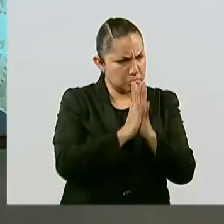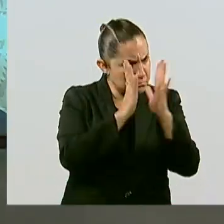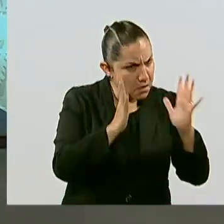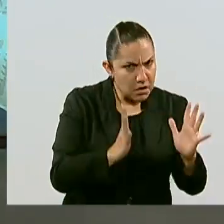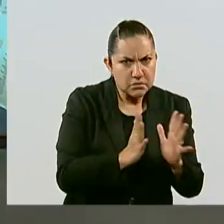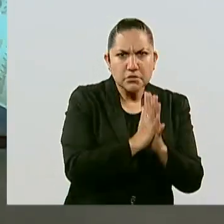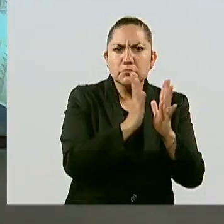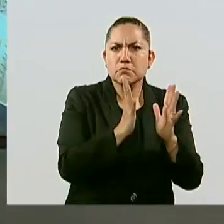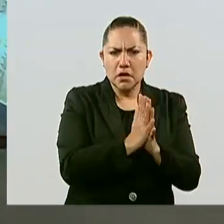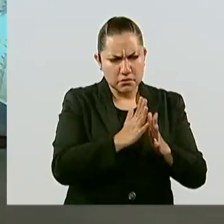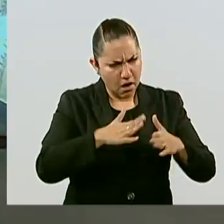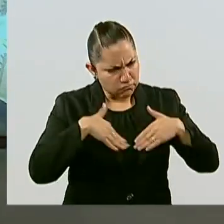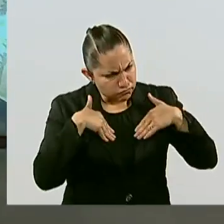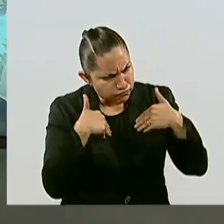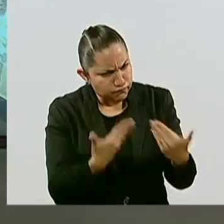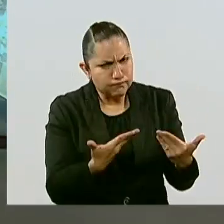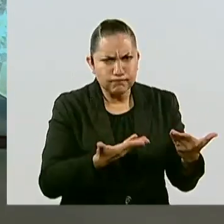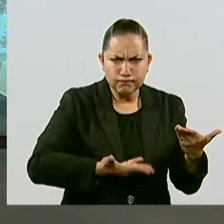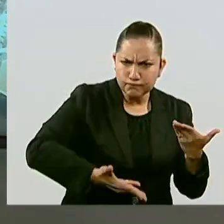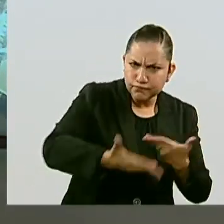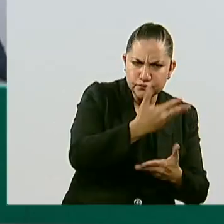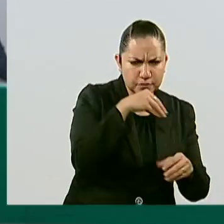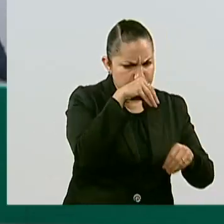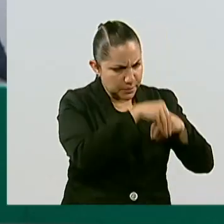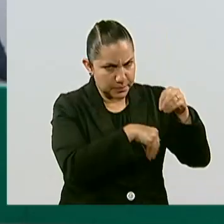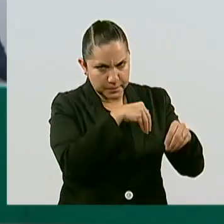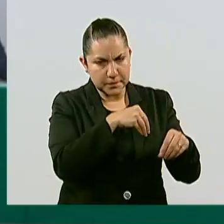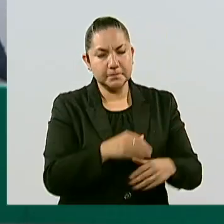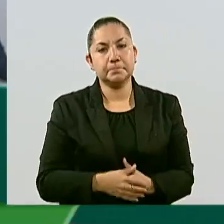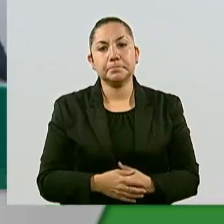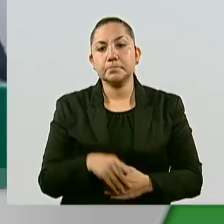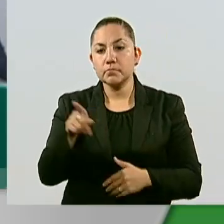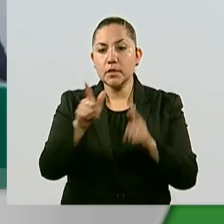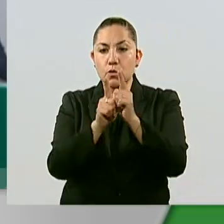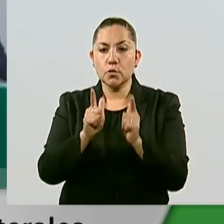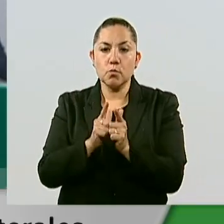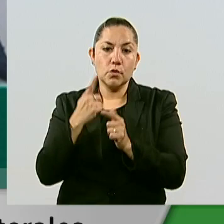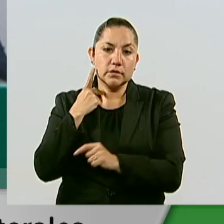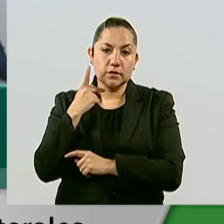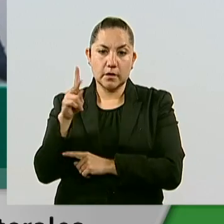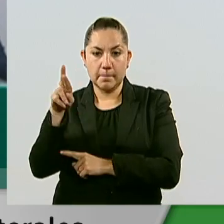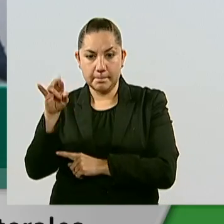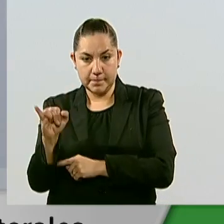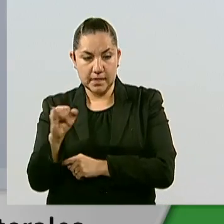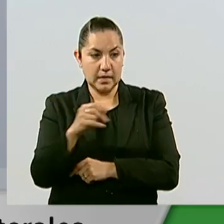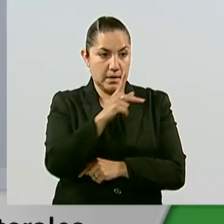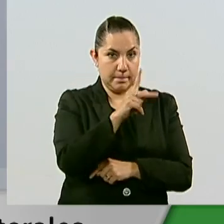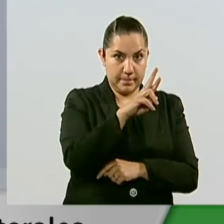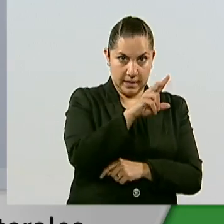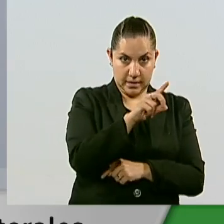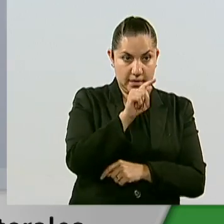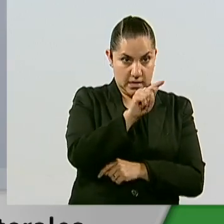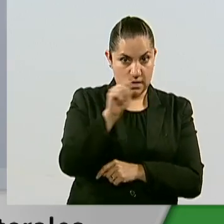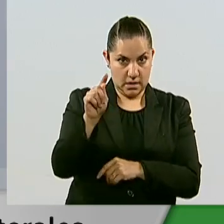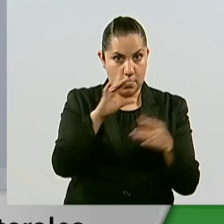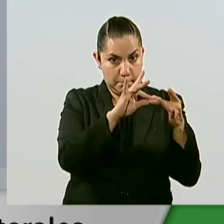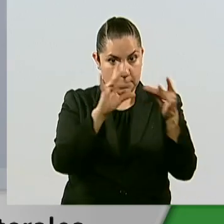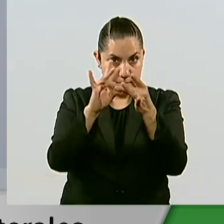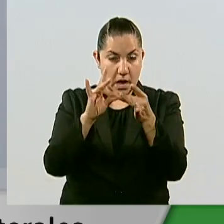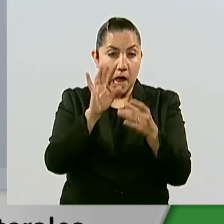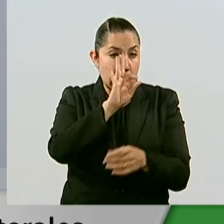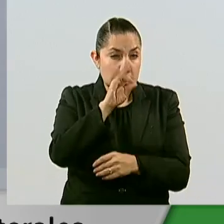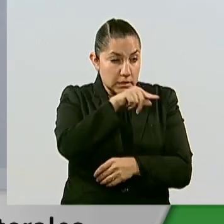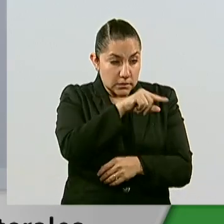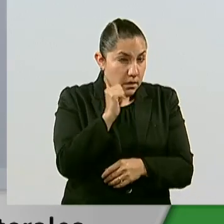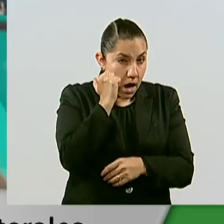En tanto, los coordinadores de Acción Nacional, del PRI y del PRD afirmaron en que no apoyarán ninguna reforma política que